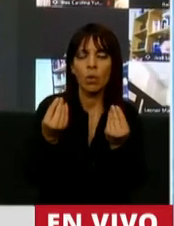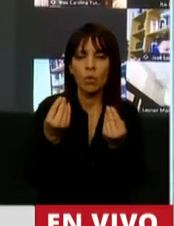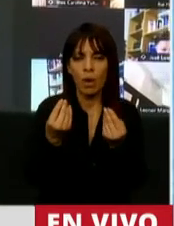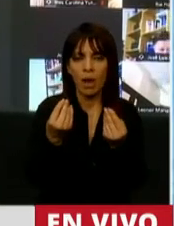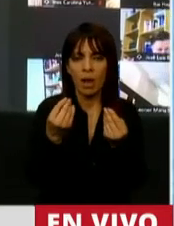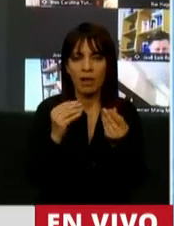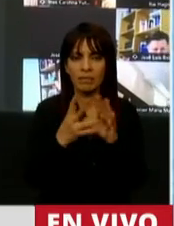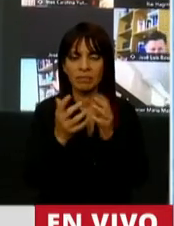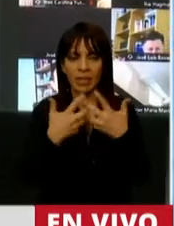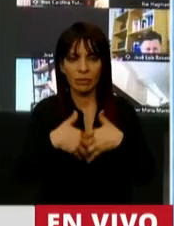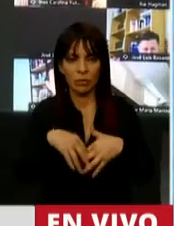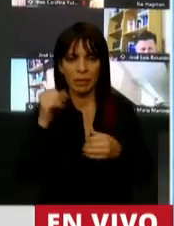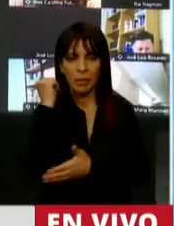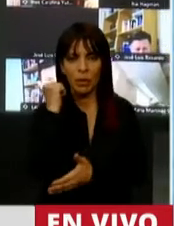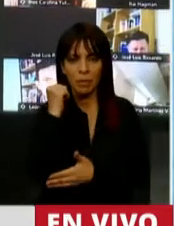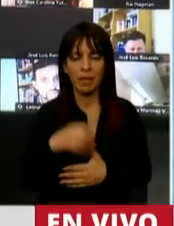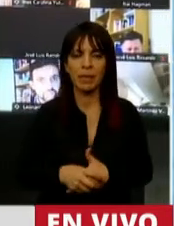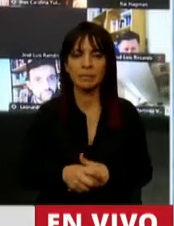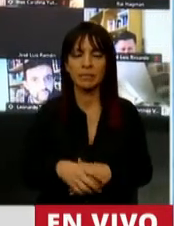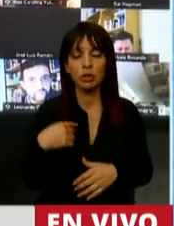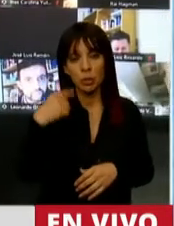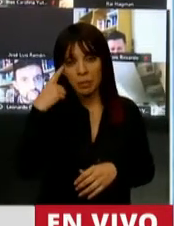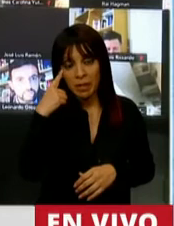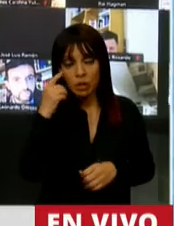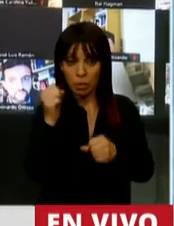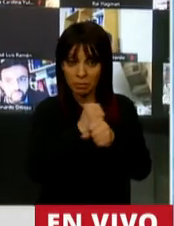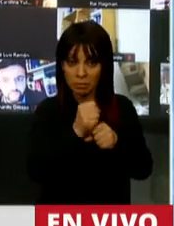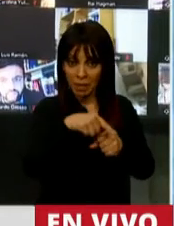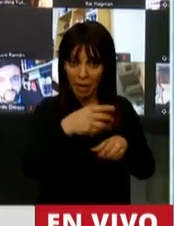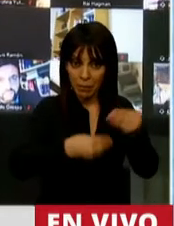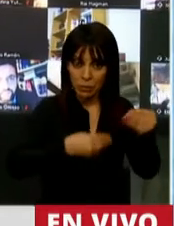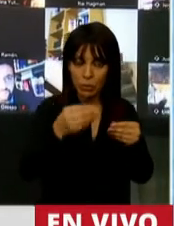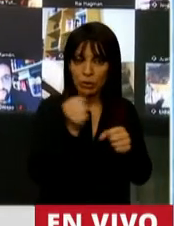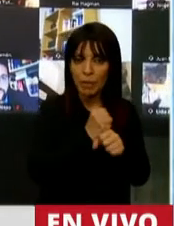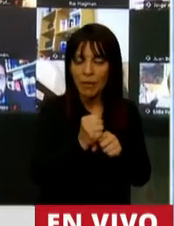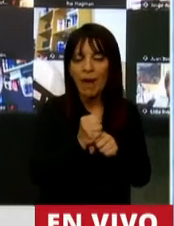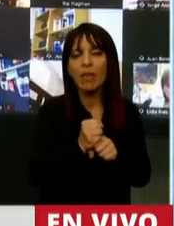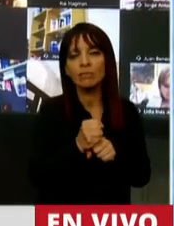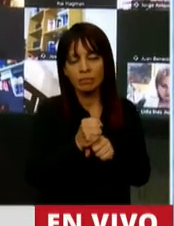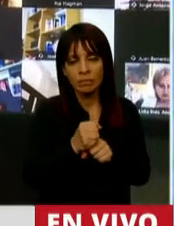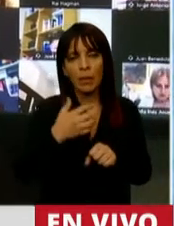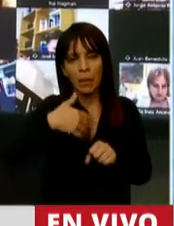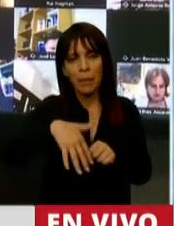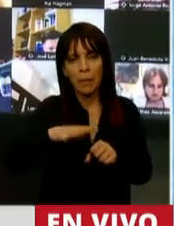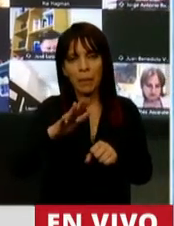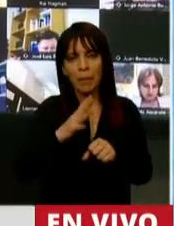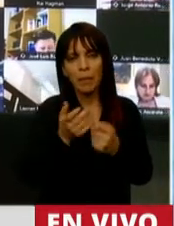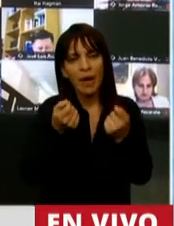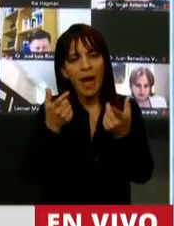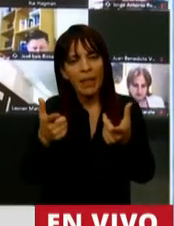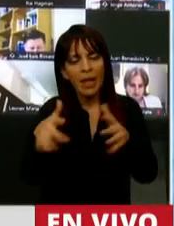funcionamiento de la economía. Creo que aprobando este presupuesto, señor presidente, vamos a dar el marco